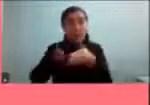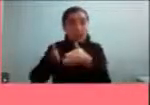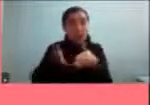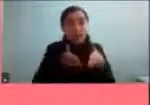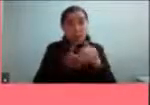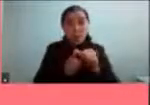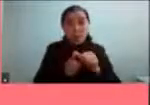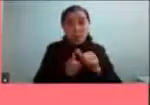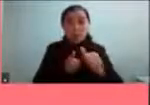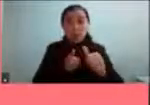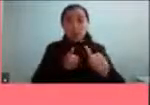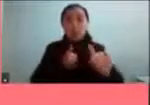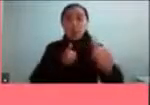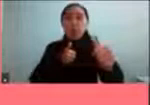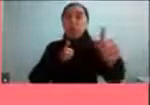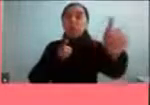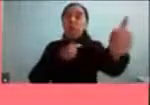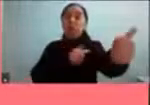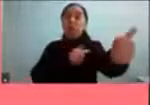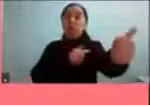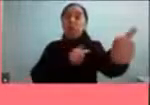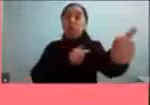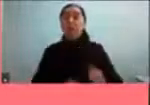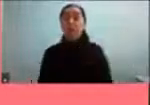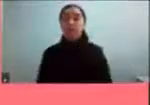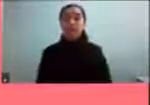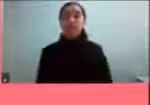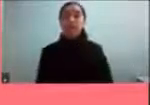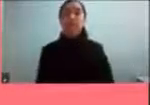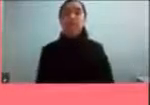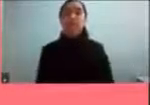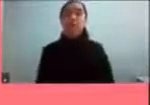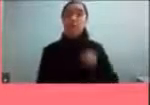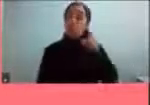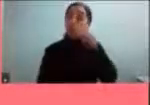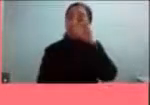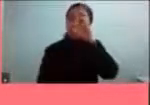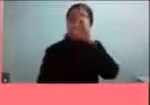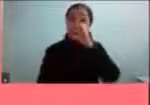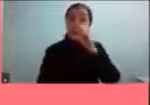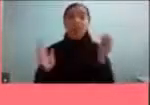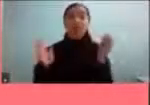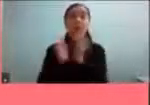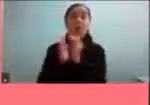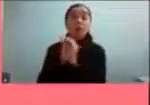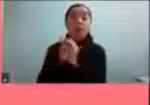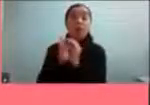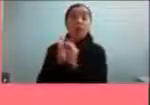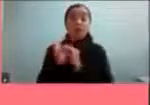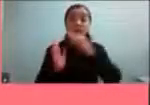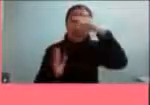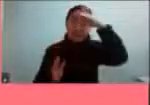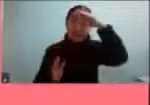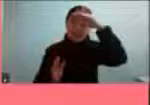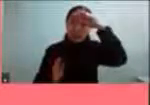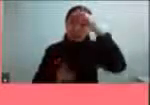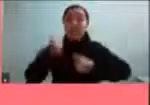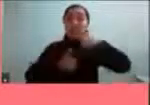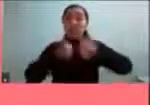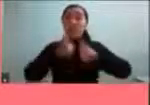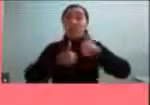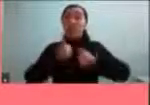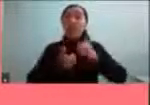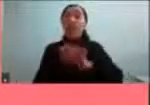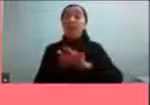campaña de buscar en realidad datos desde la experiencia de las usuarias de profesionales de la salud mental que